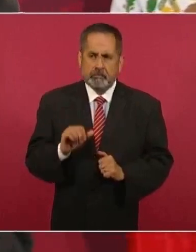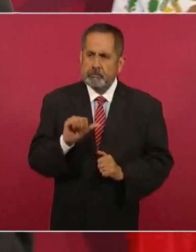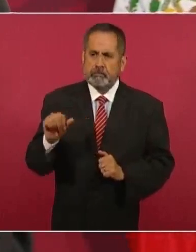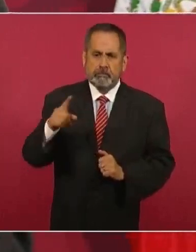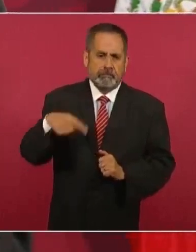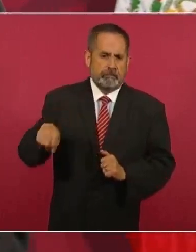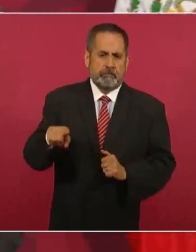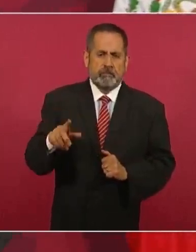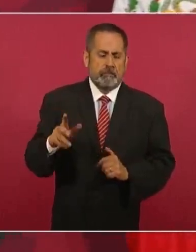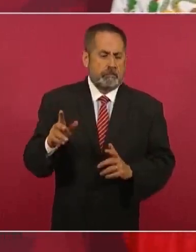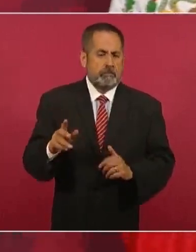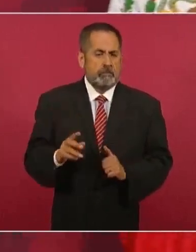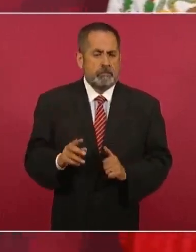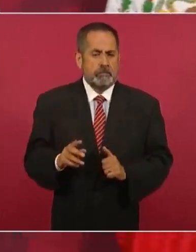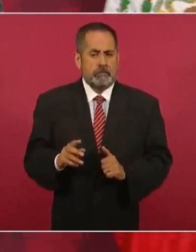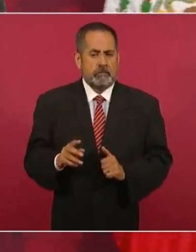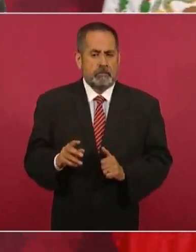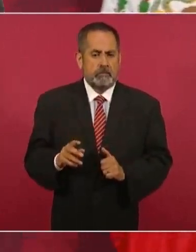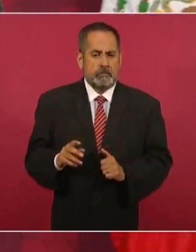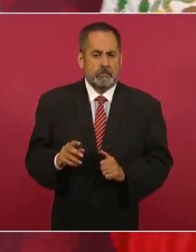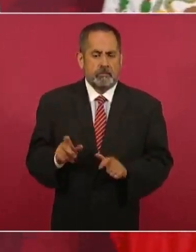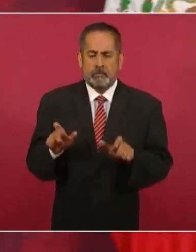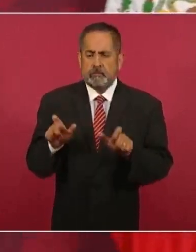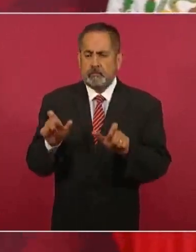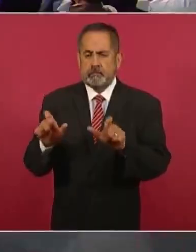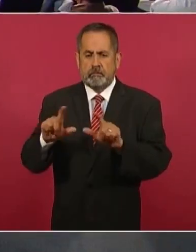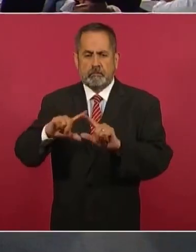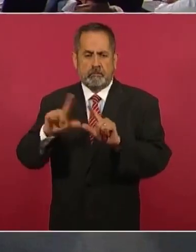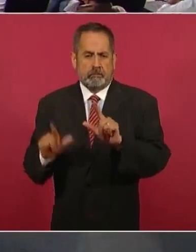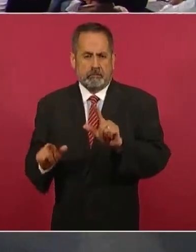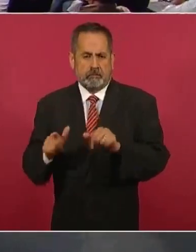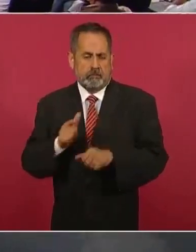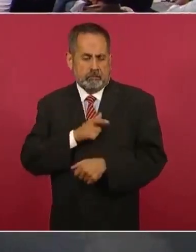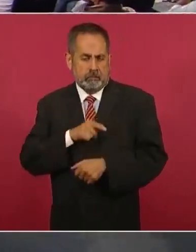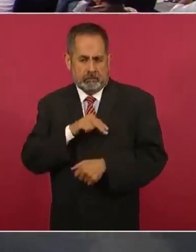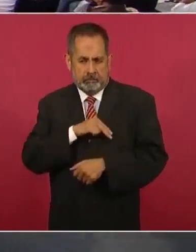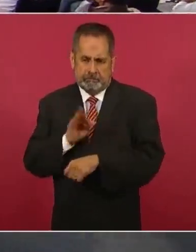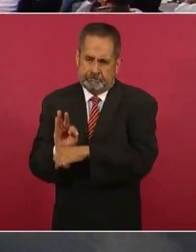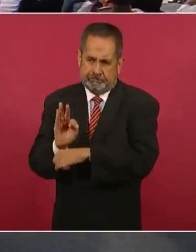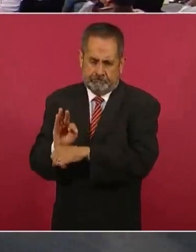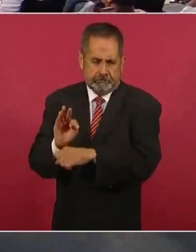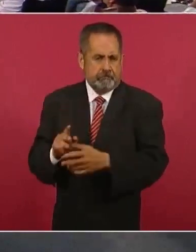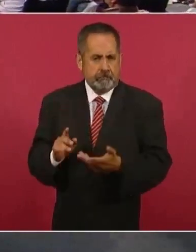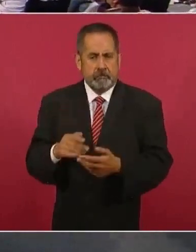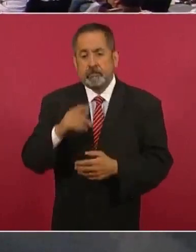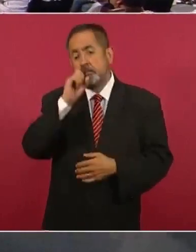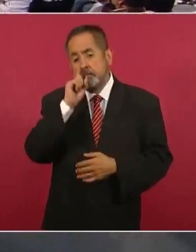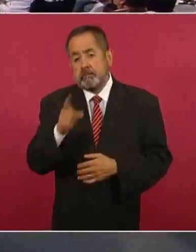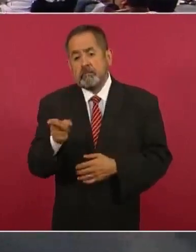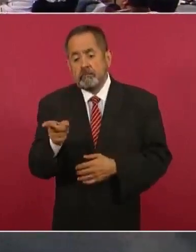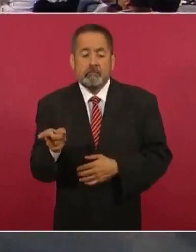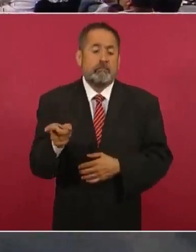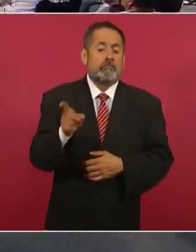de la Guardia Nacional, pero también cuidamos a